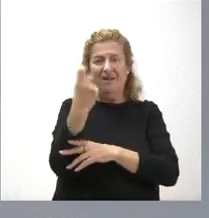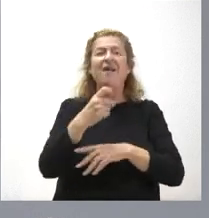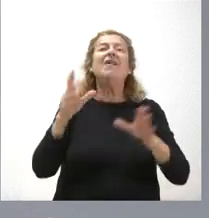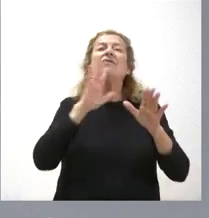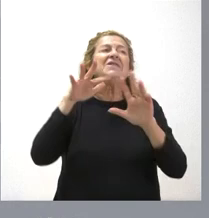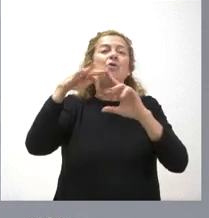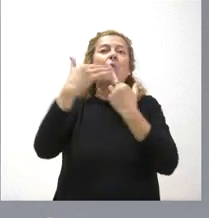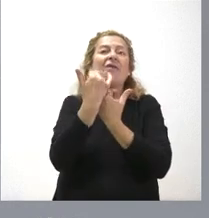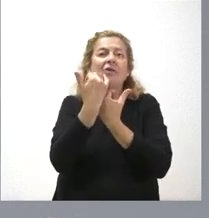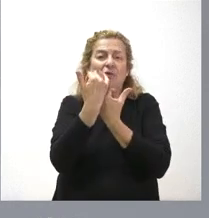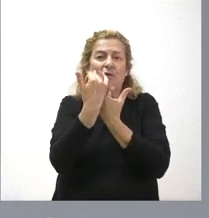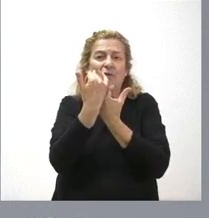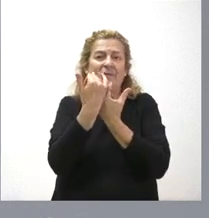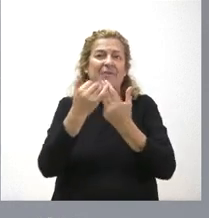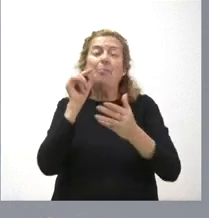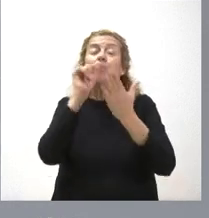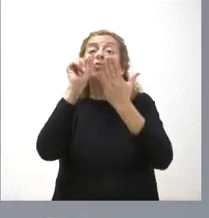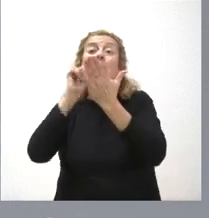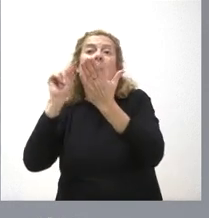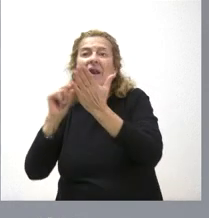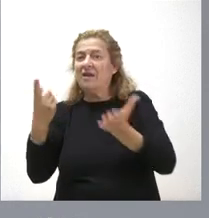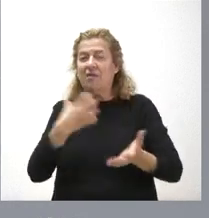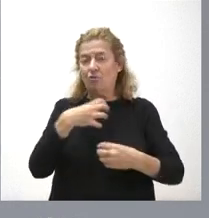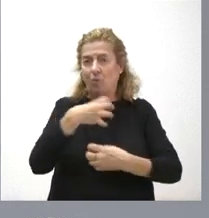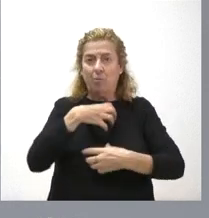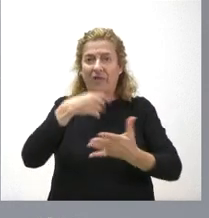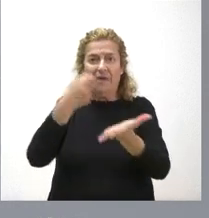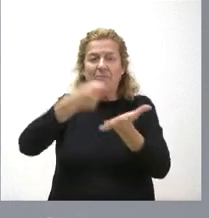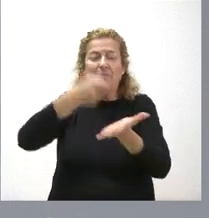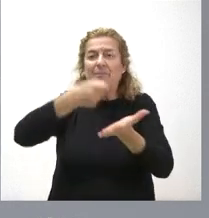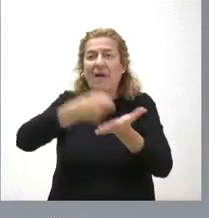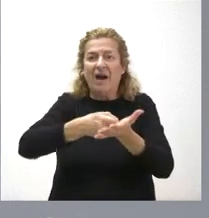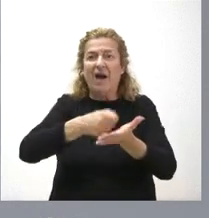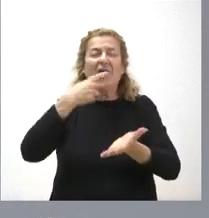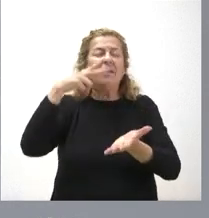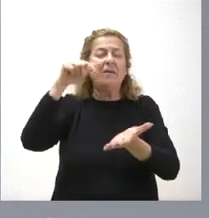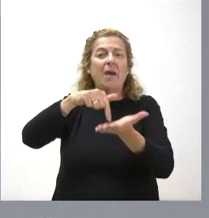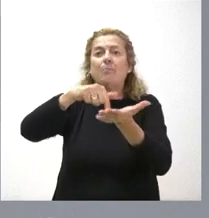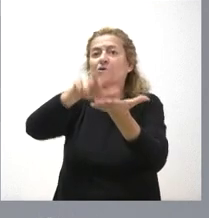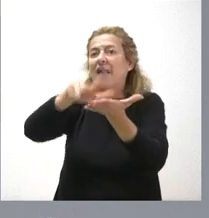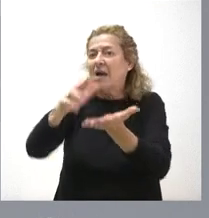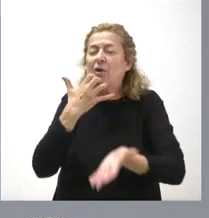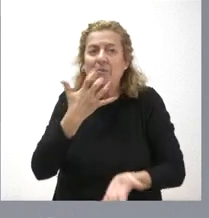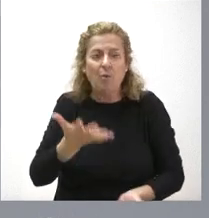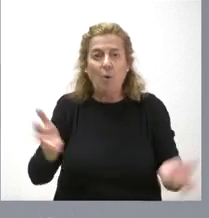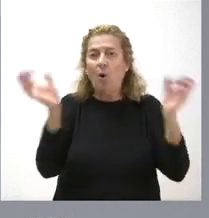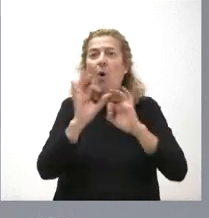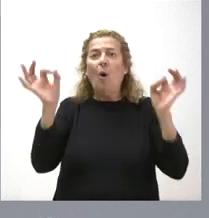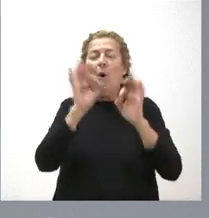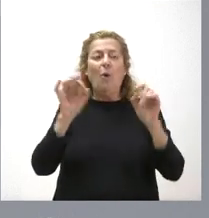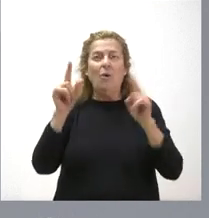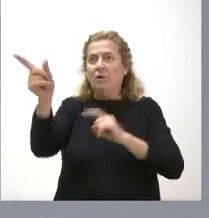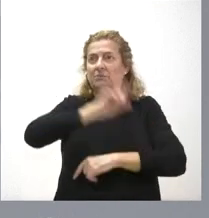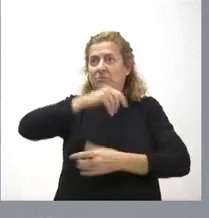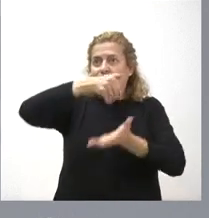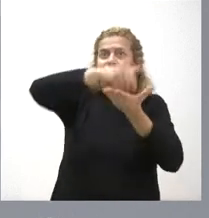situaciones puntuales que no pueden pagar la cuota hipotecaria, por ejemplo, que se enfrentan a un desahucio,